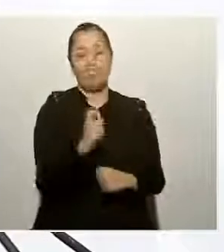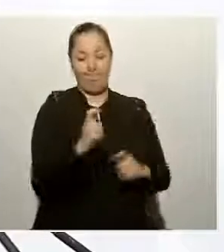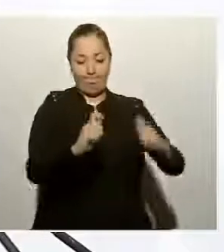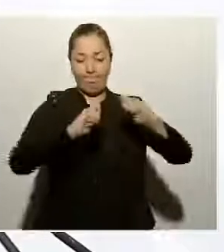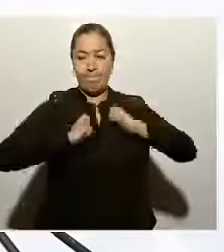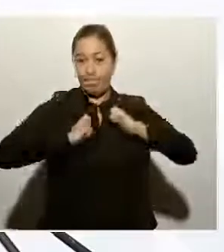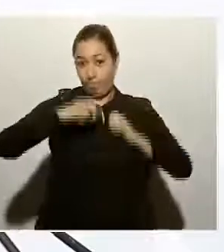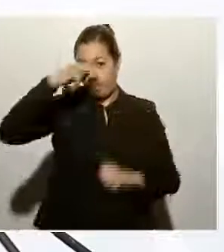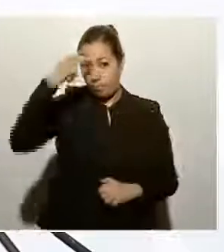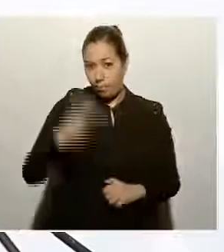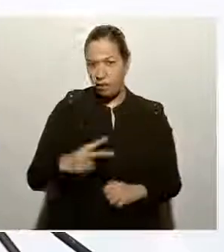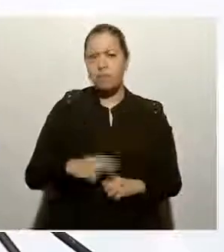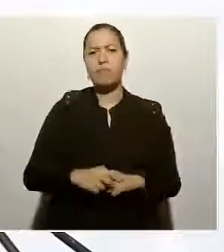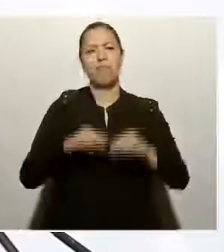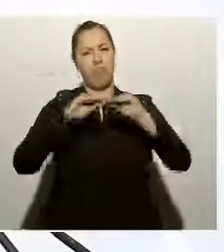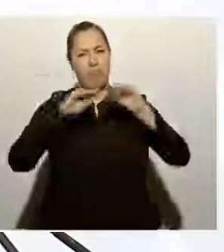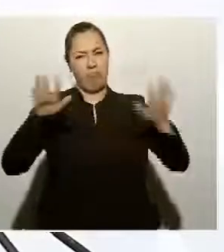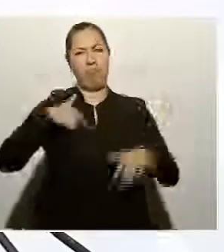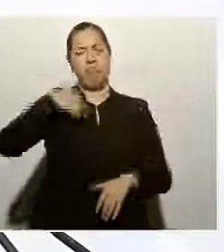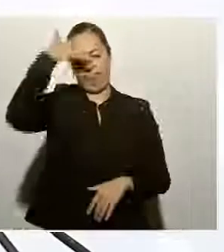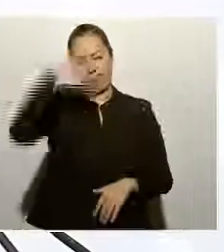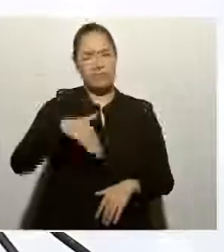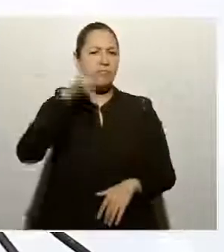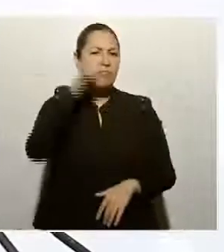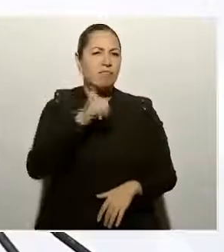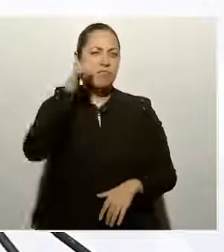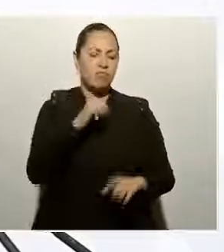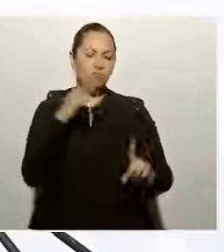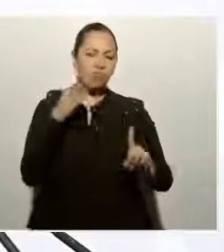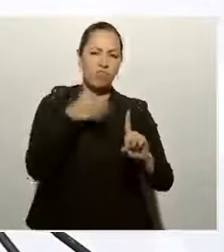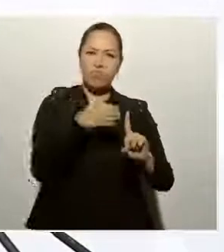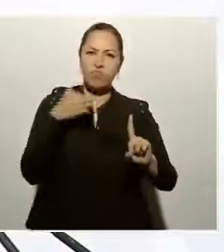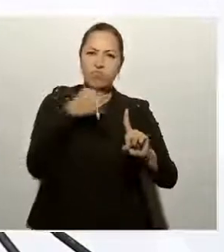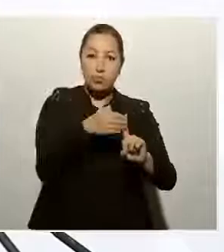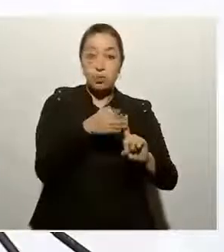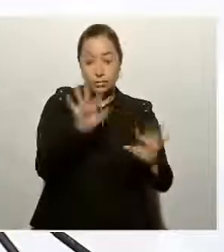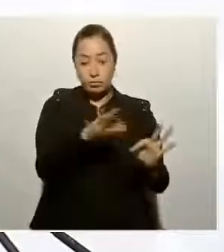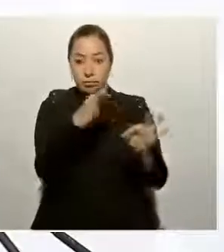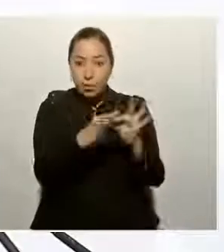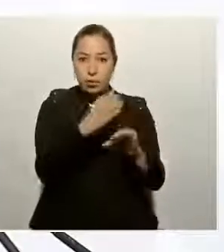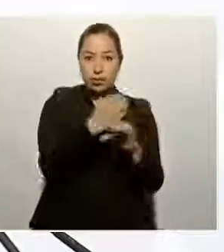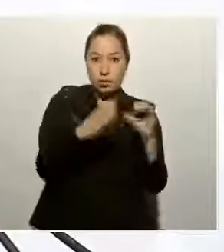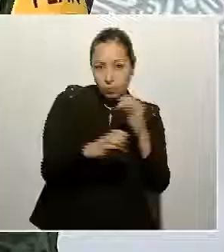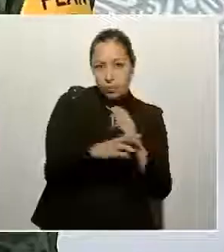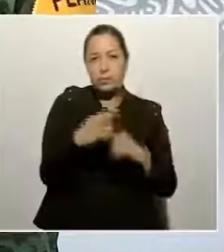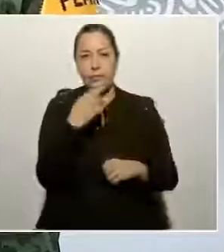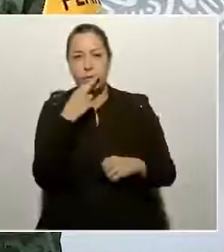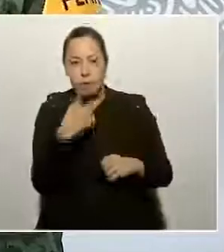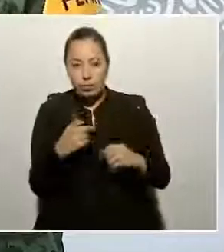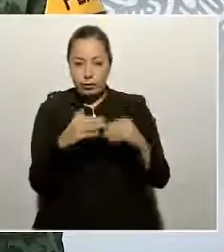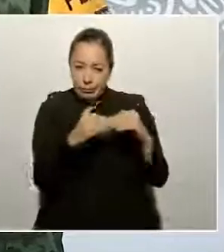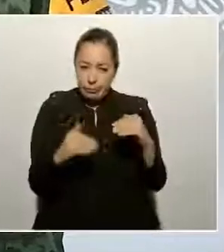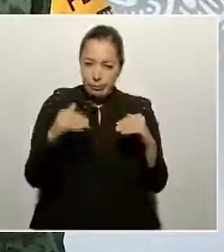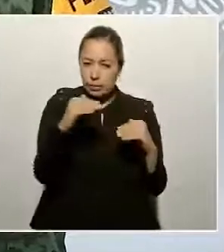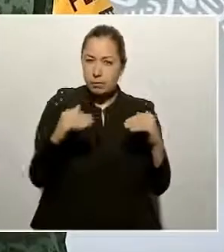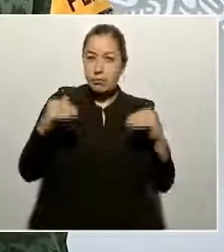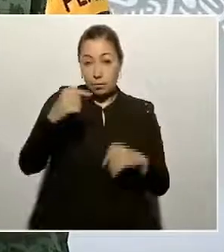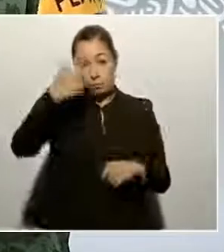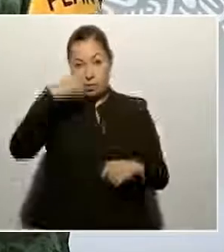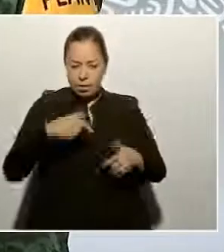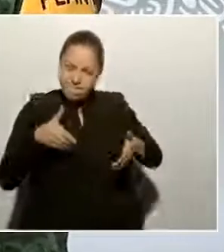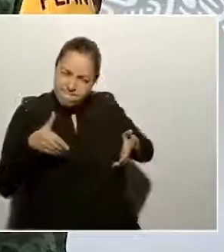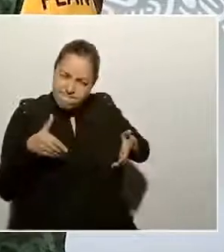siempre la coincidencia de objetivos y prioridades marcan el camino para obtener excelentes resultados.